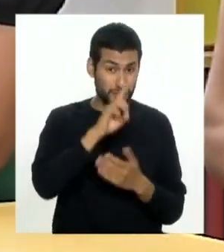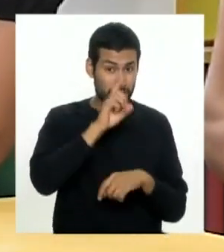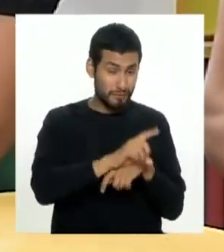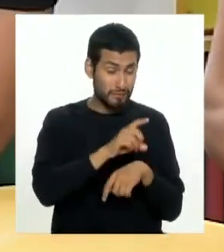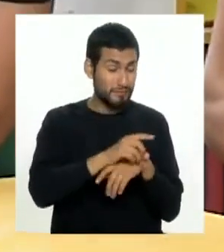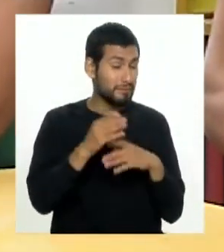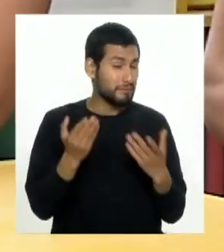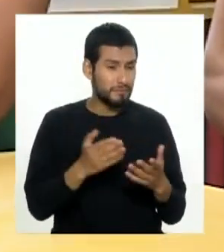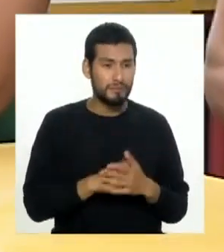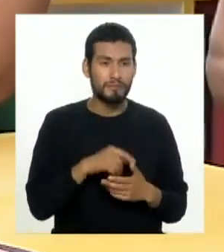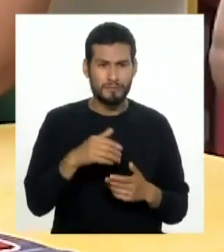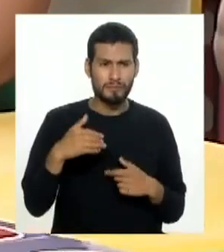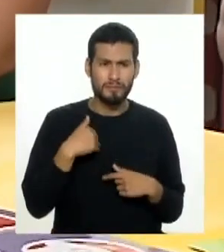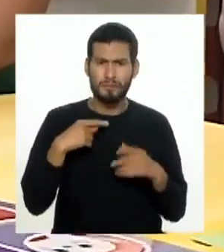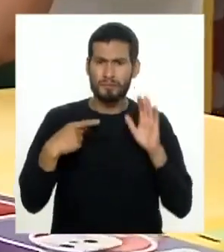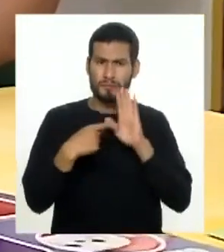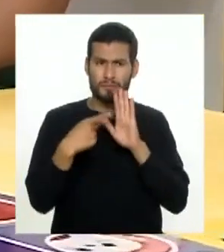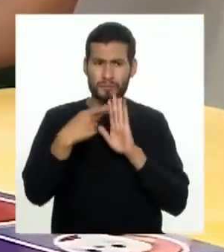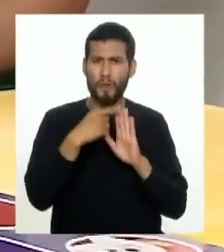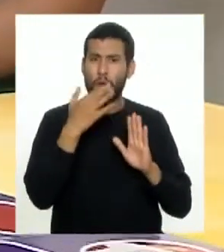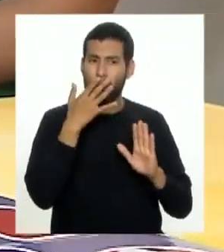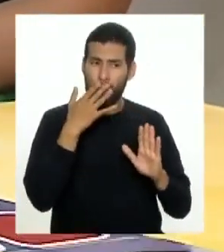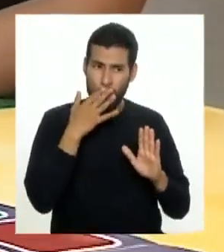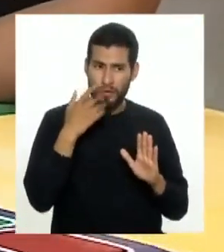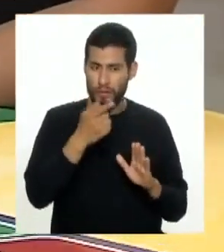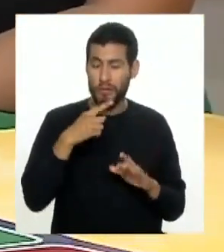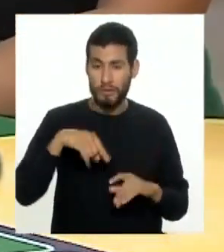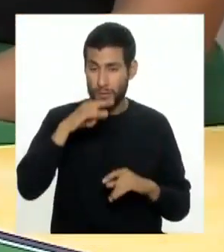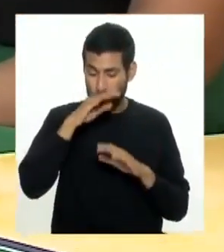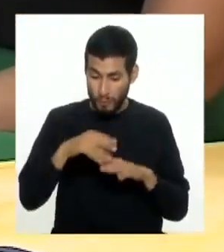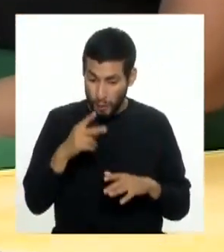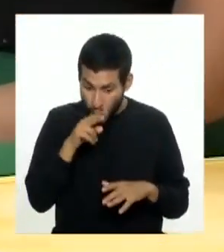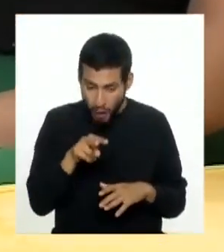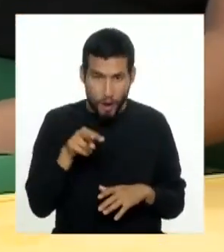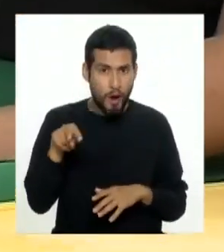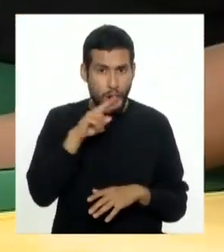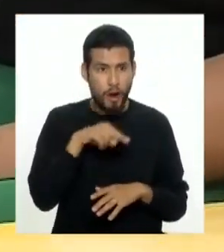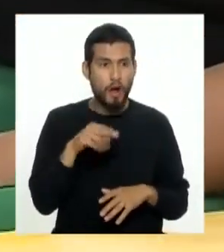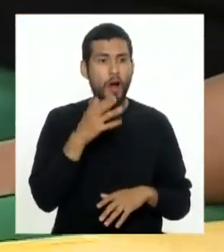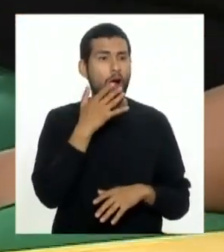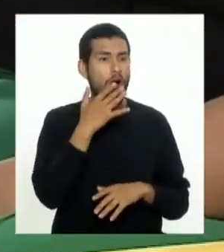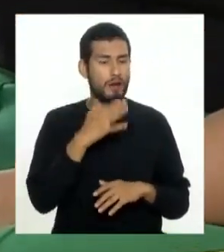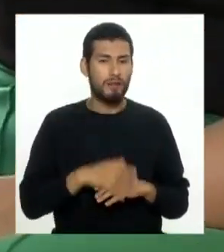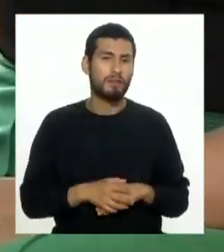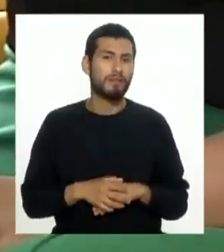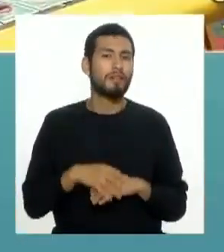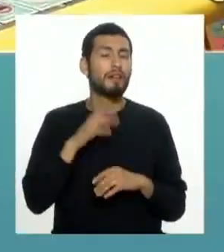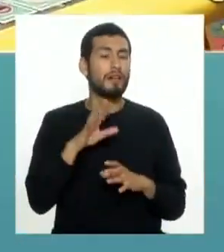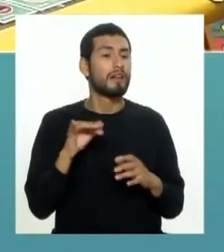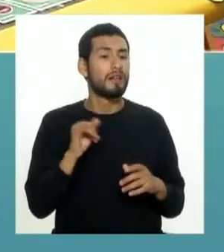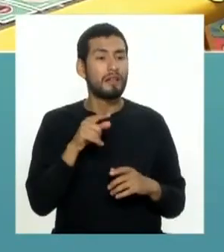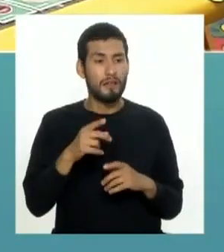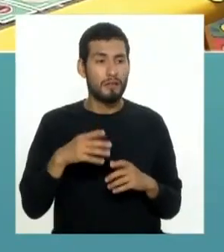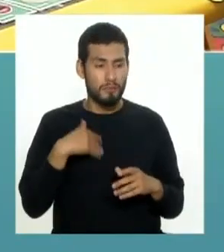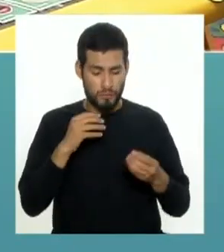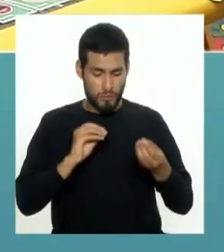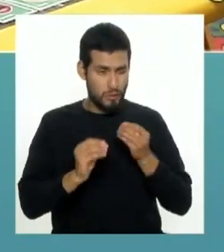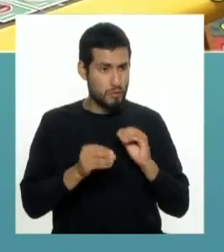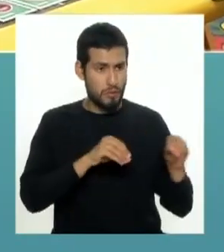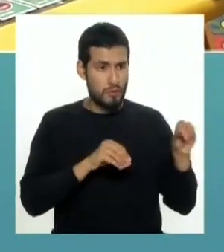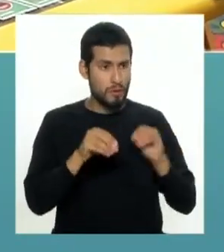entonces, tiene botones por colores, porque justamente los niños se guían por colores. Además, es manipulable